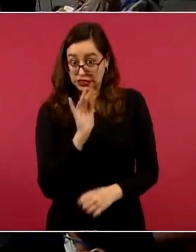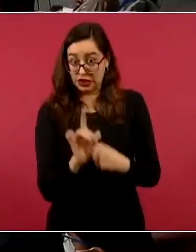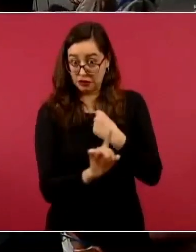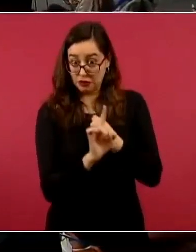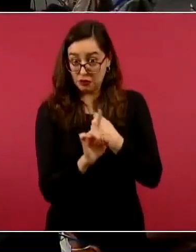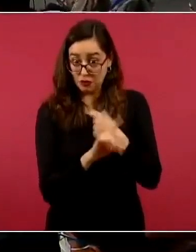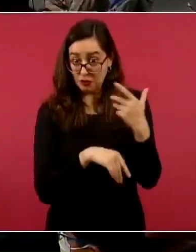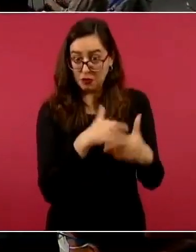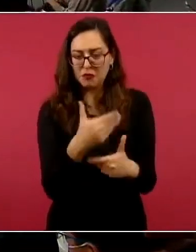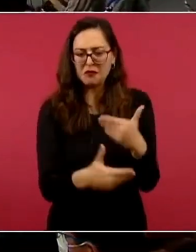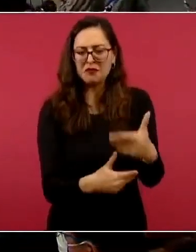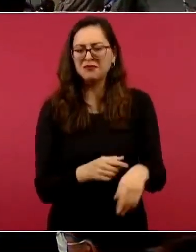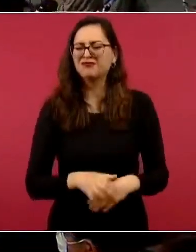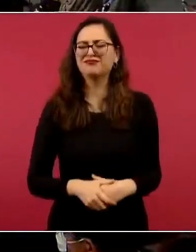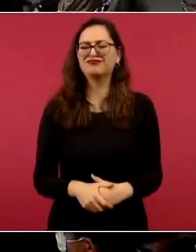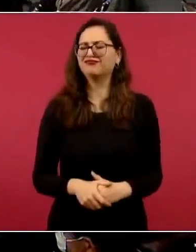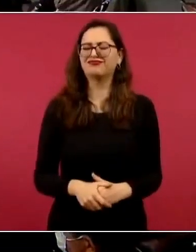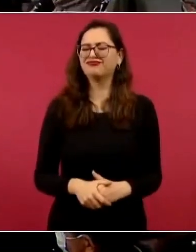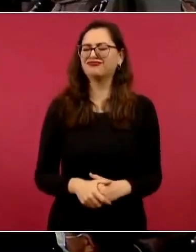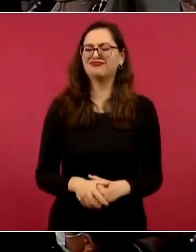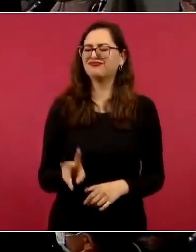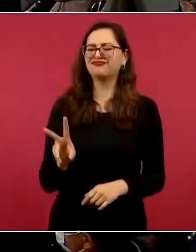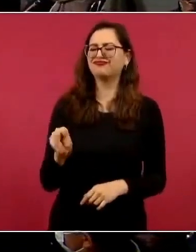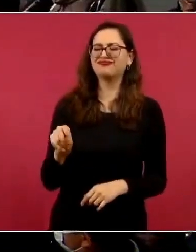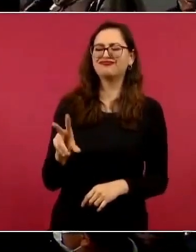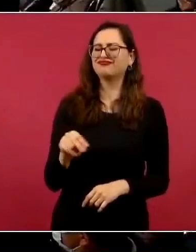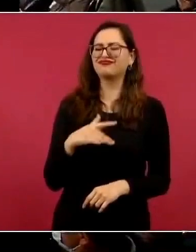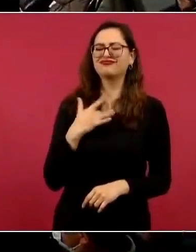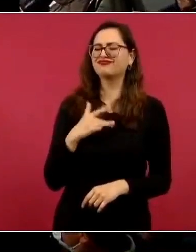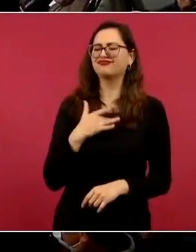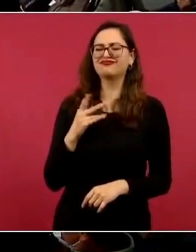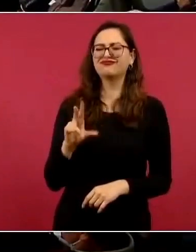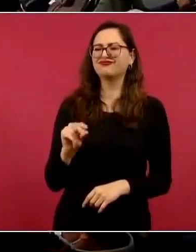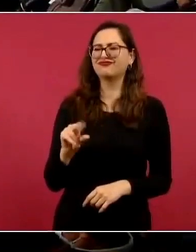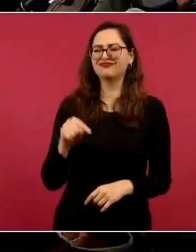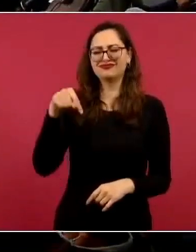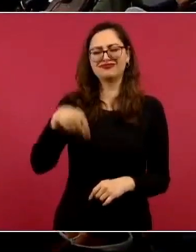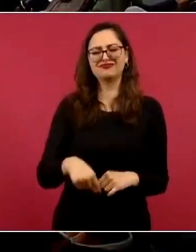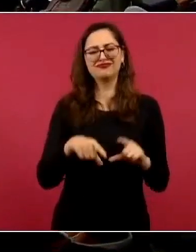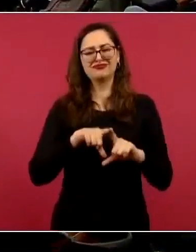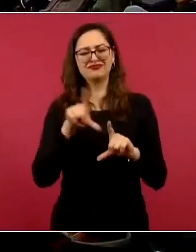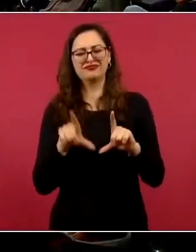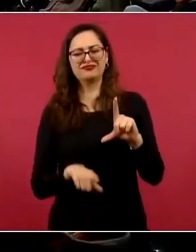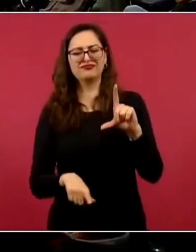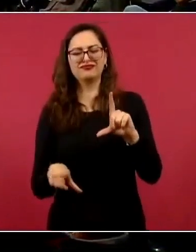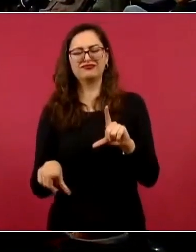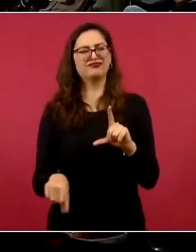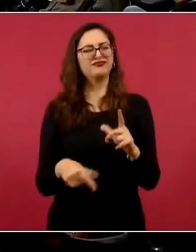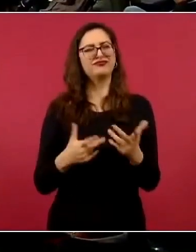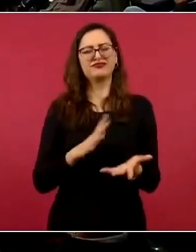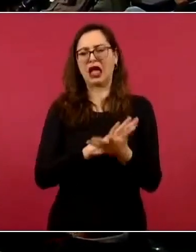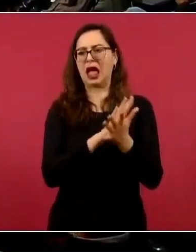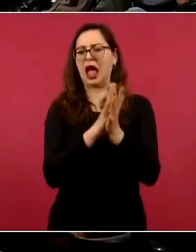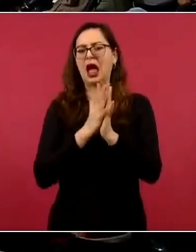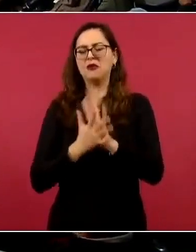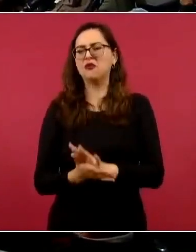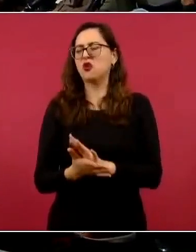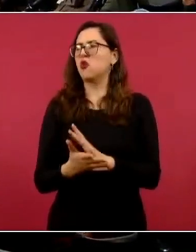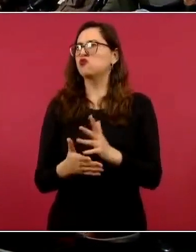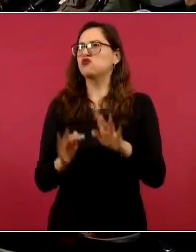en México es un proceso distinto, porque